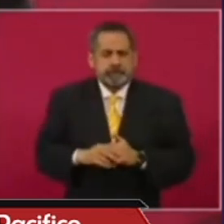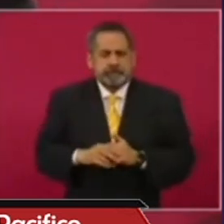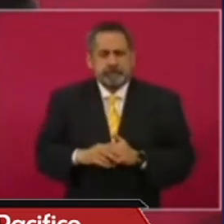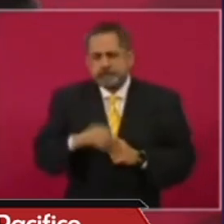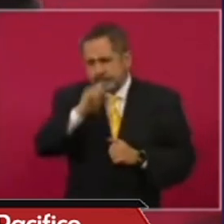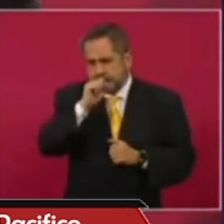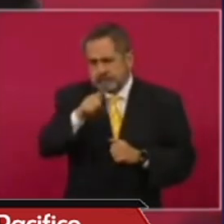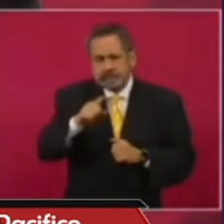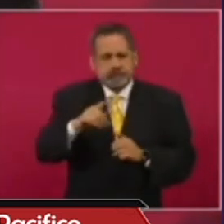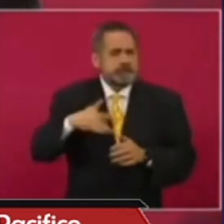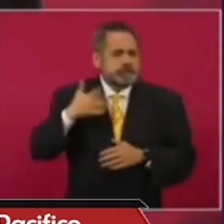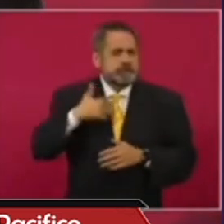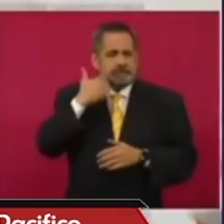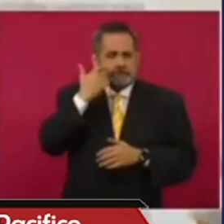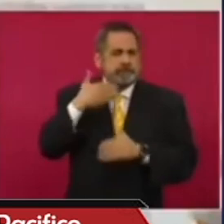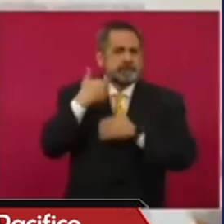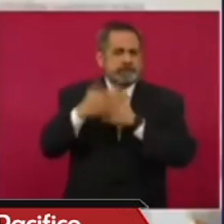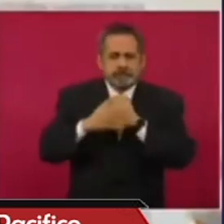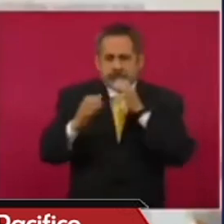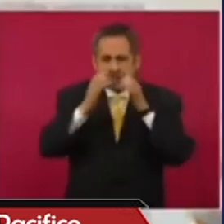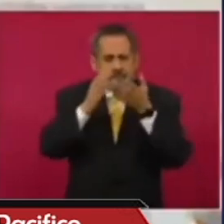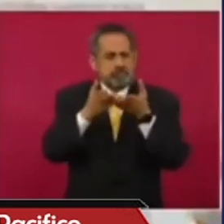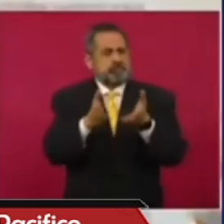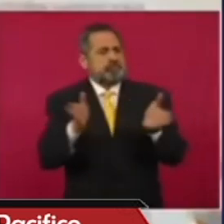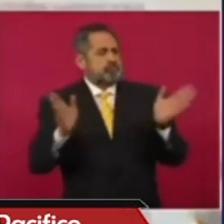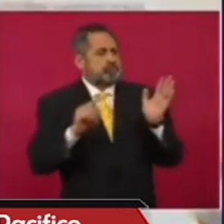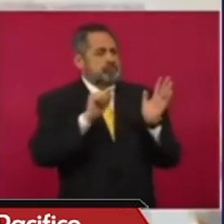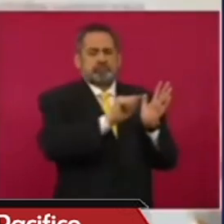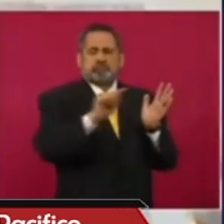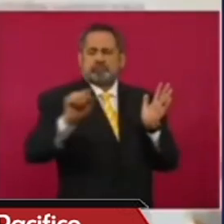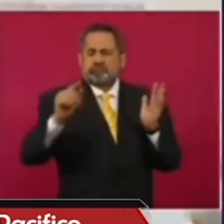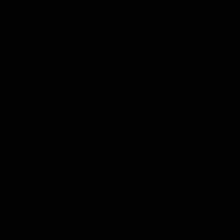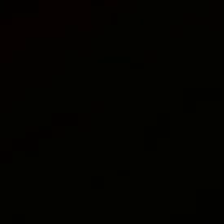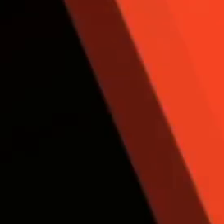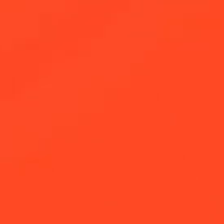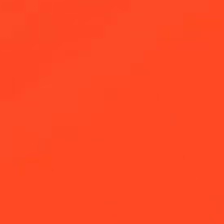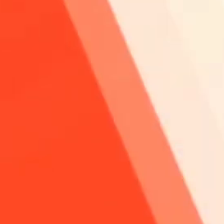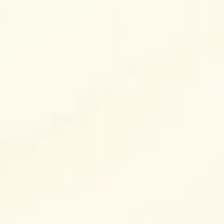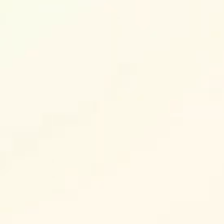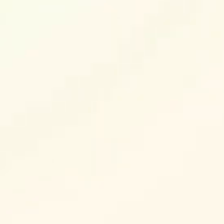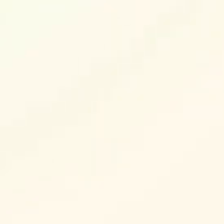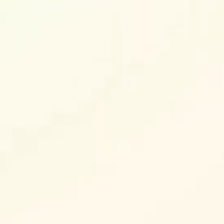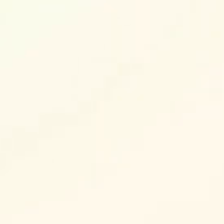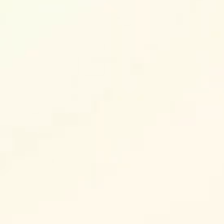hay la intención de abrir el diálogo a las demás fuerzas políticas. Muy.